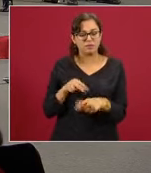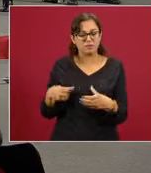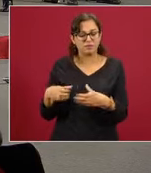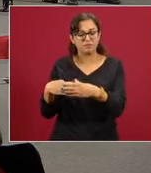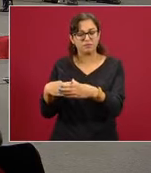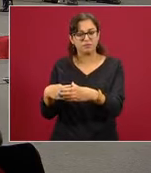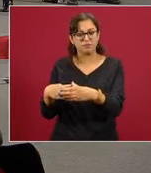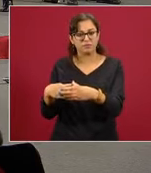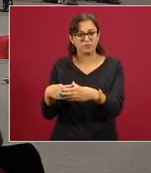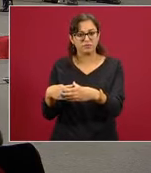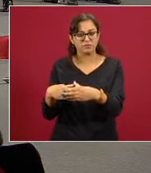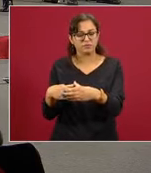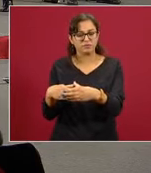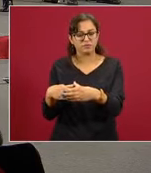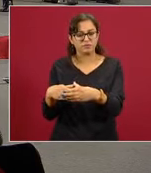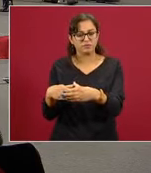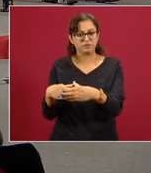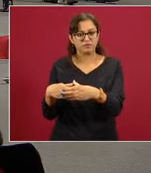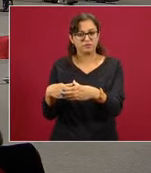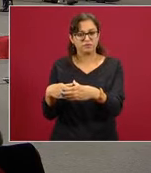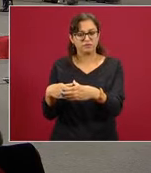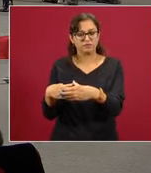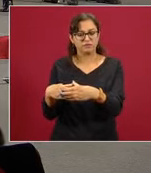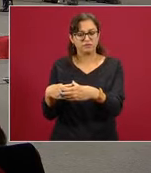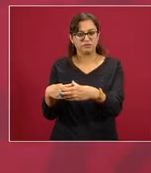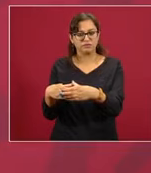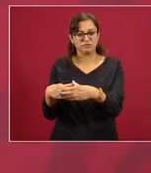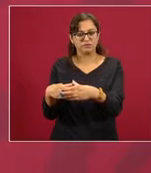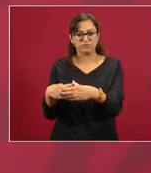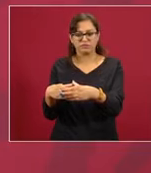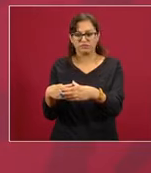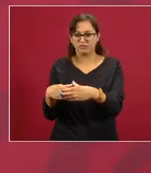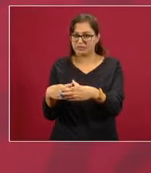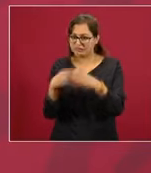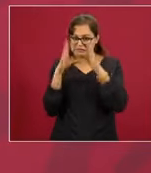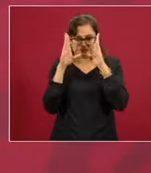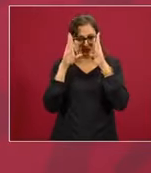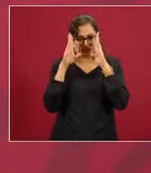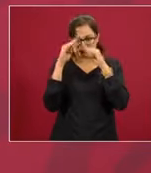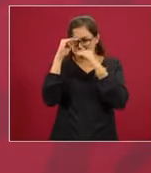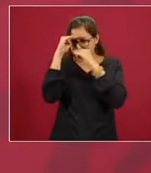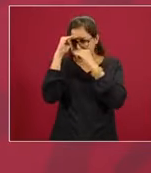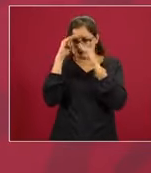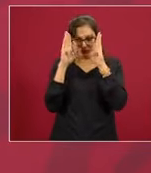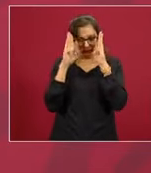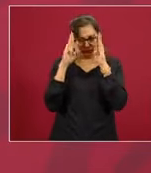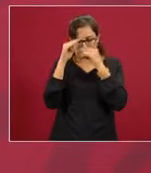pero de tendencia conservadora,